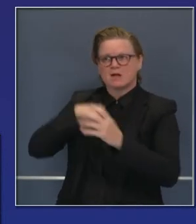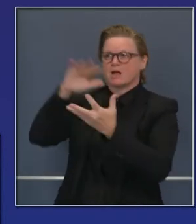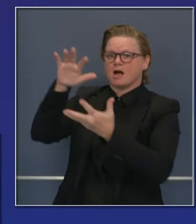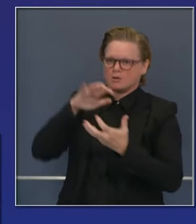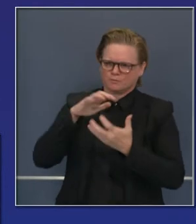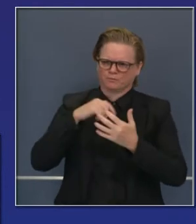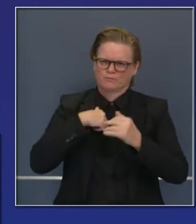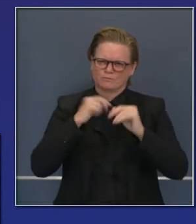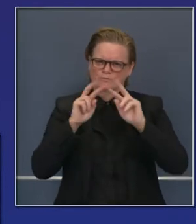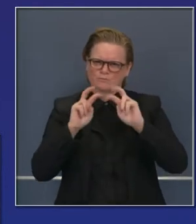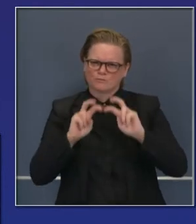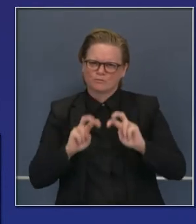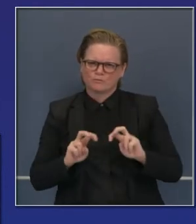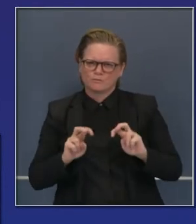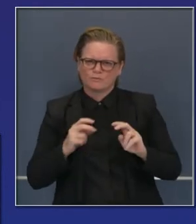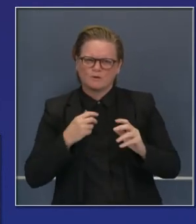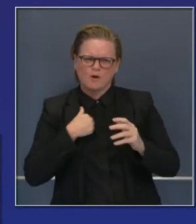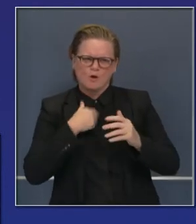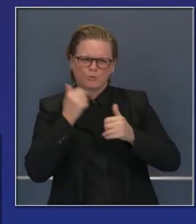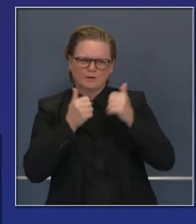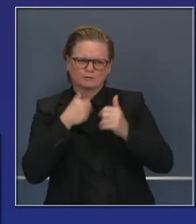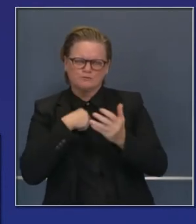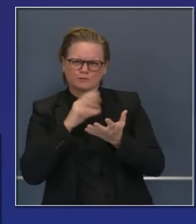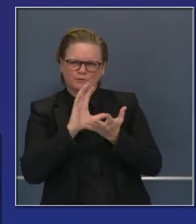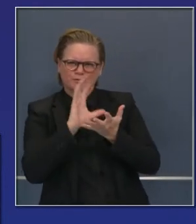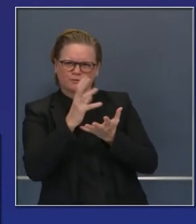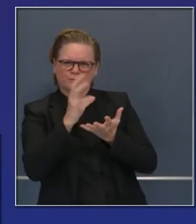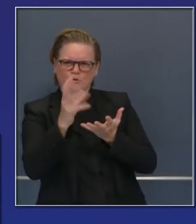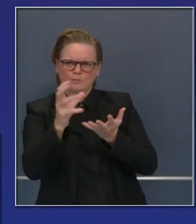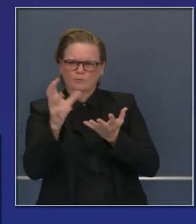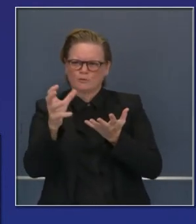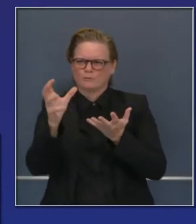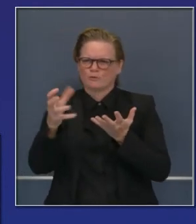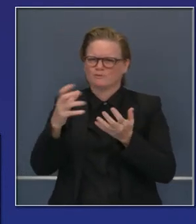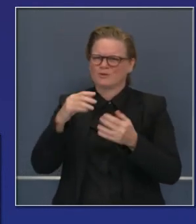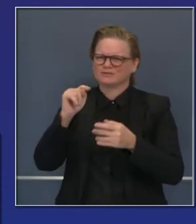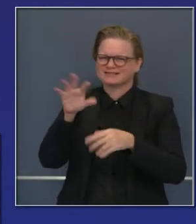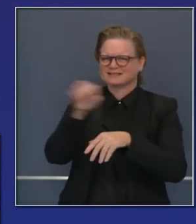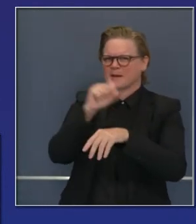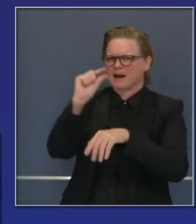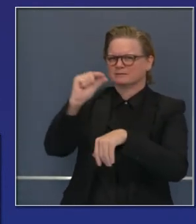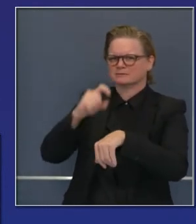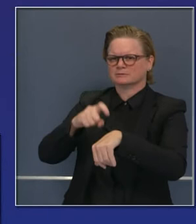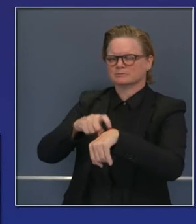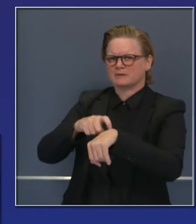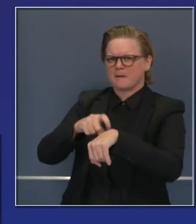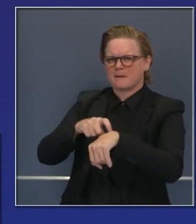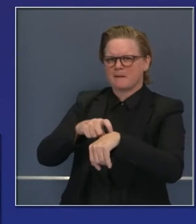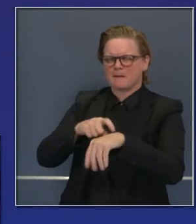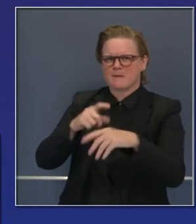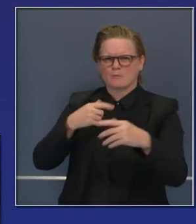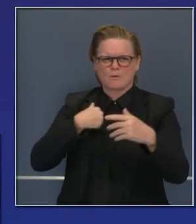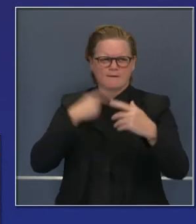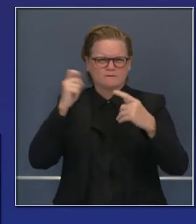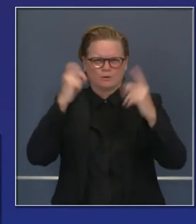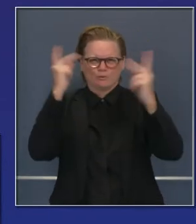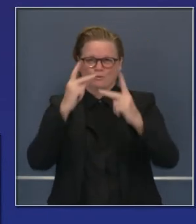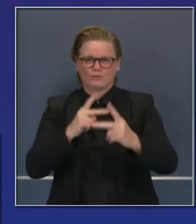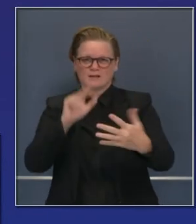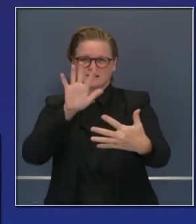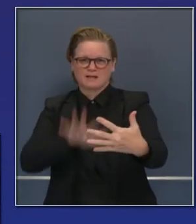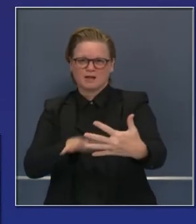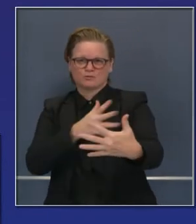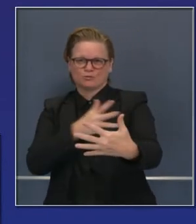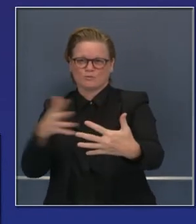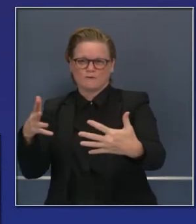una distribución escalada de la vacuna para el público en general. Para usted y para mí